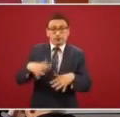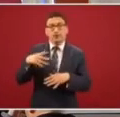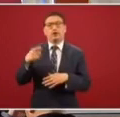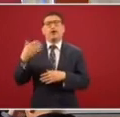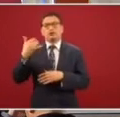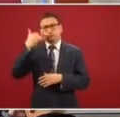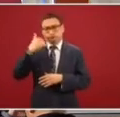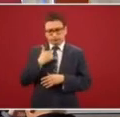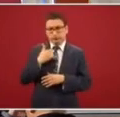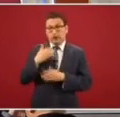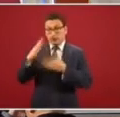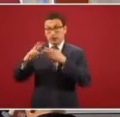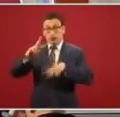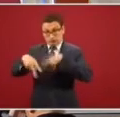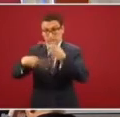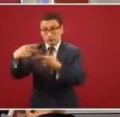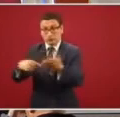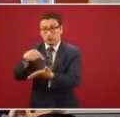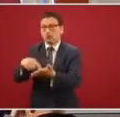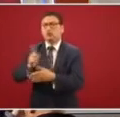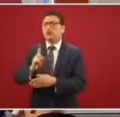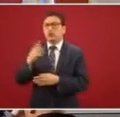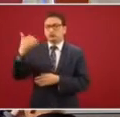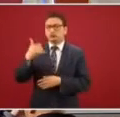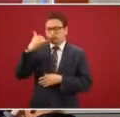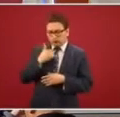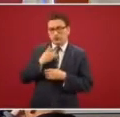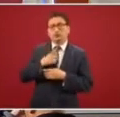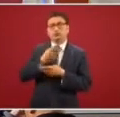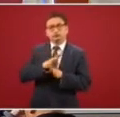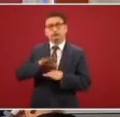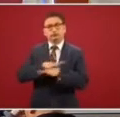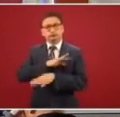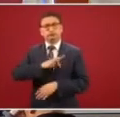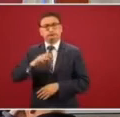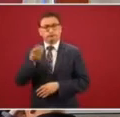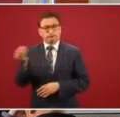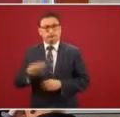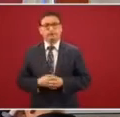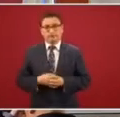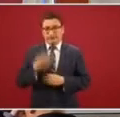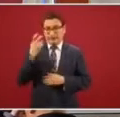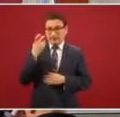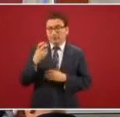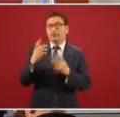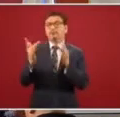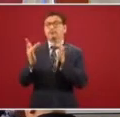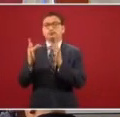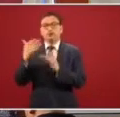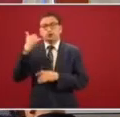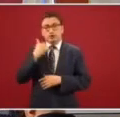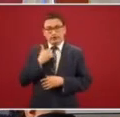necesidad de ir al centro y se le va a sustituir su plástico. Adelante. De ahí nos vamos a referenciar a la